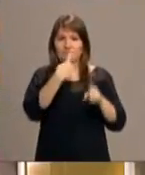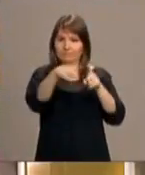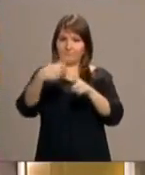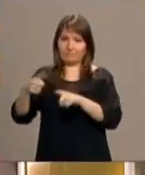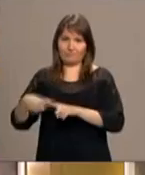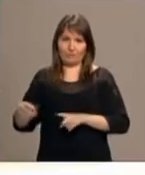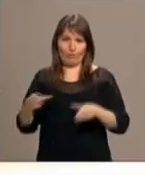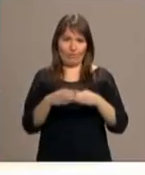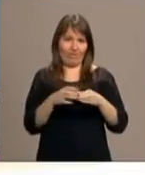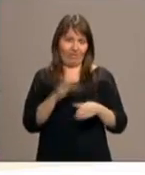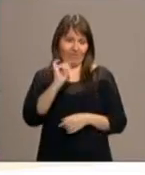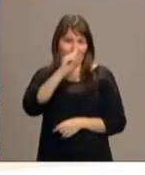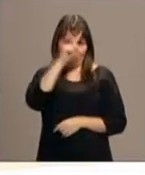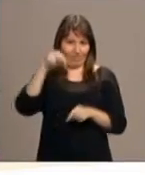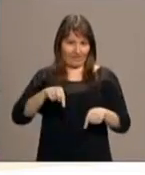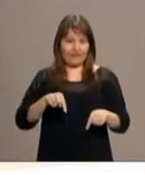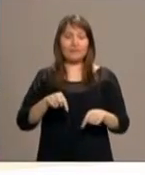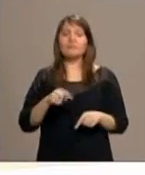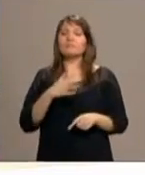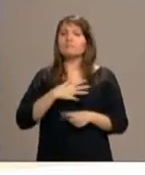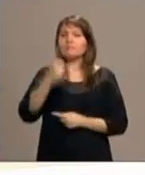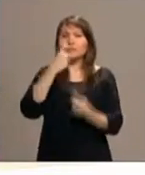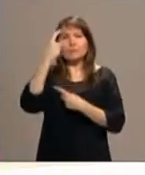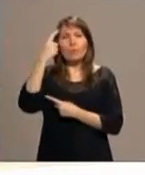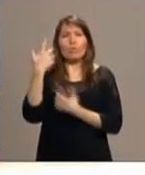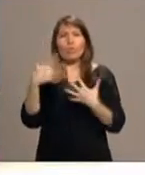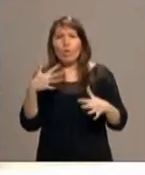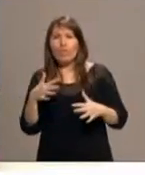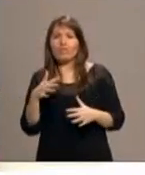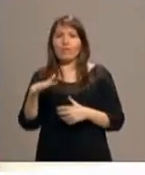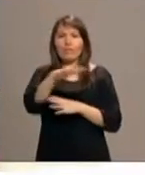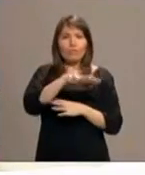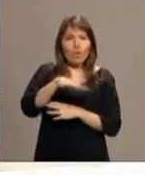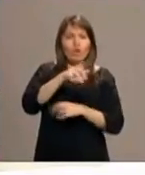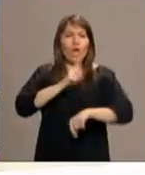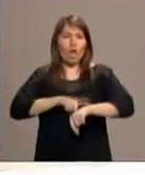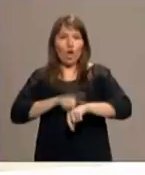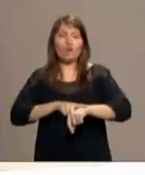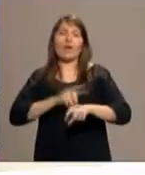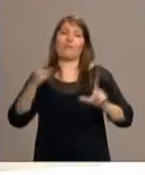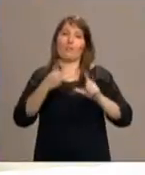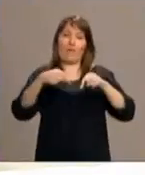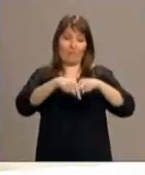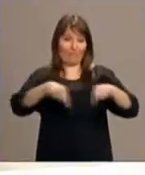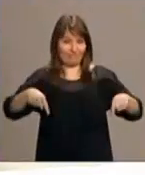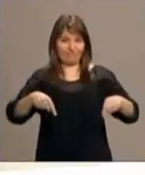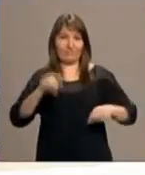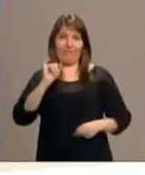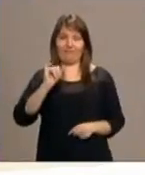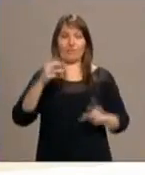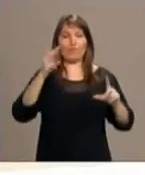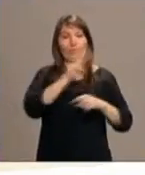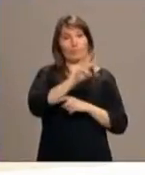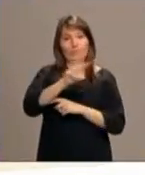eclesiales presentes en Madrid. Se pueden consultar los lugares y horas de celebración en la web del Arzobispado de Madrid. Ahí lo están viendo en pantalla, www